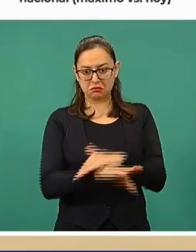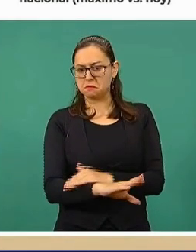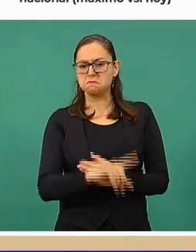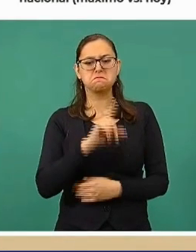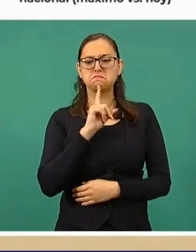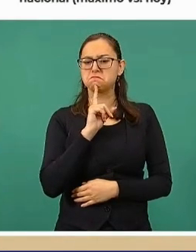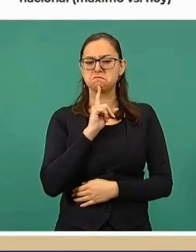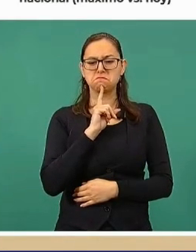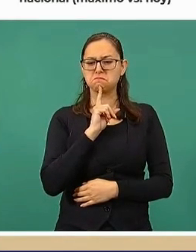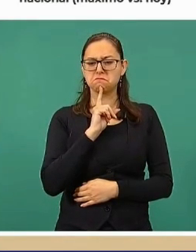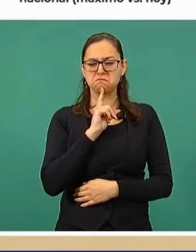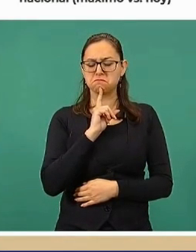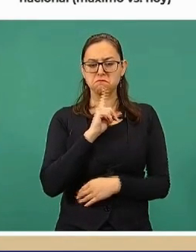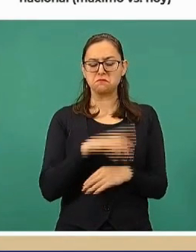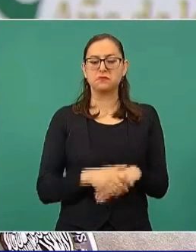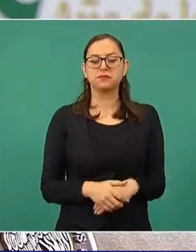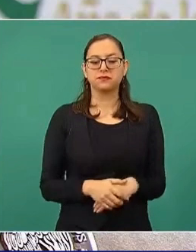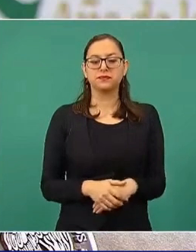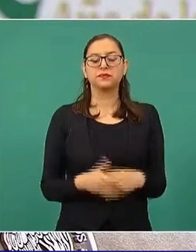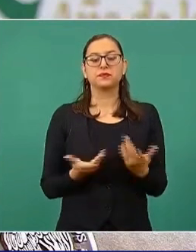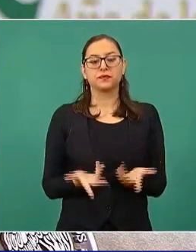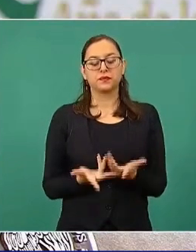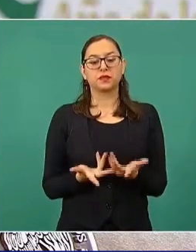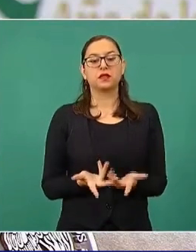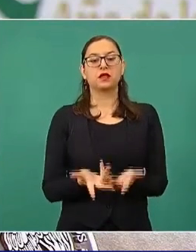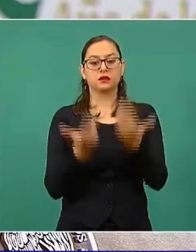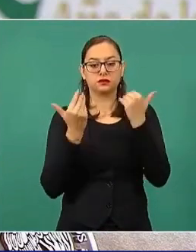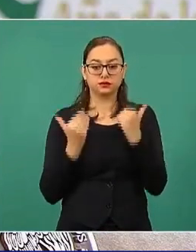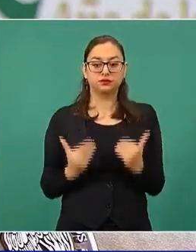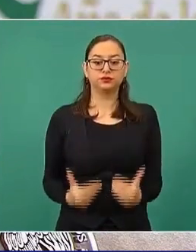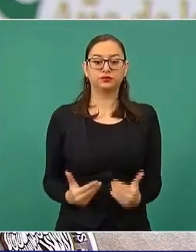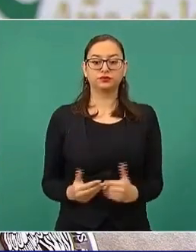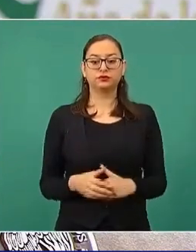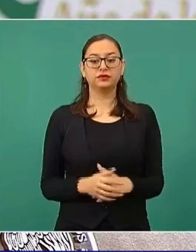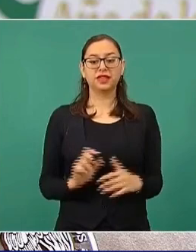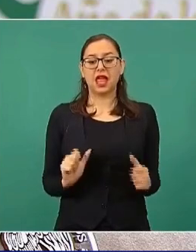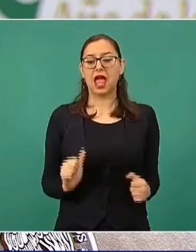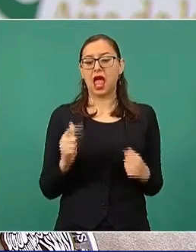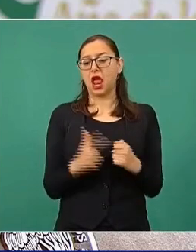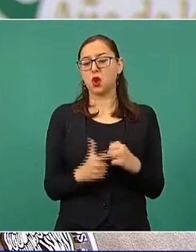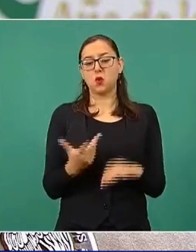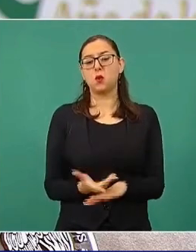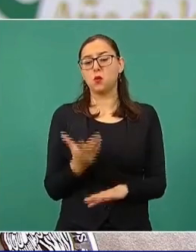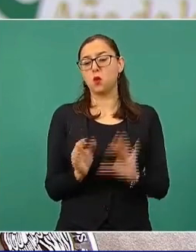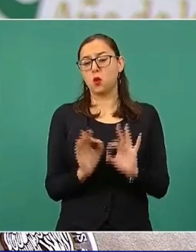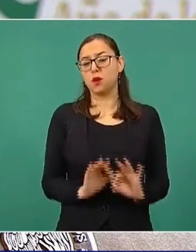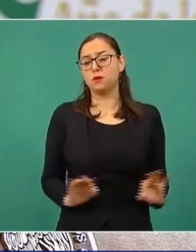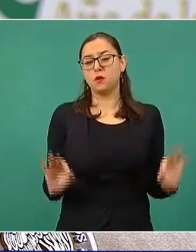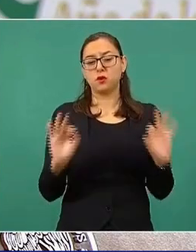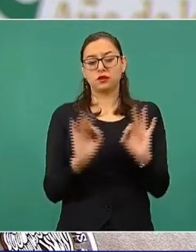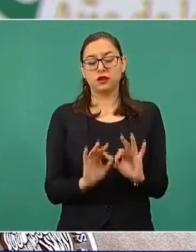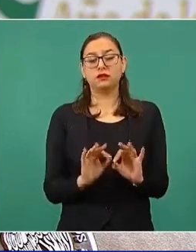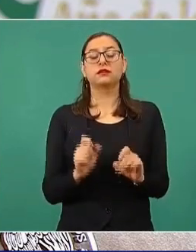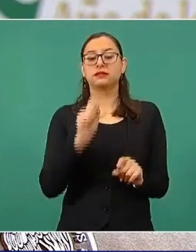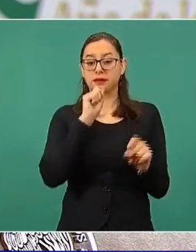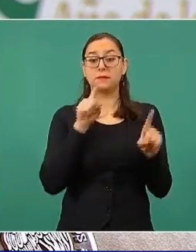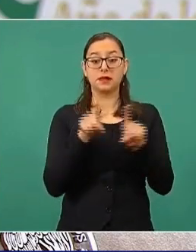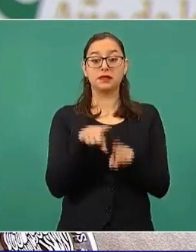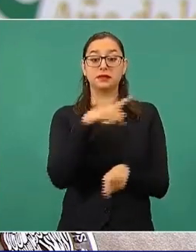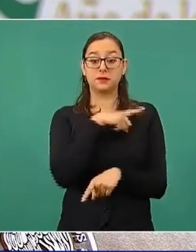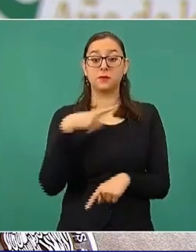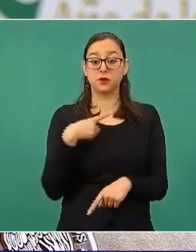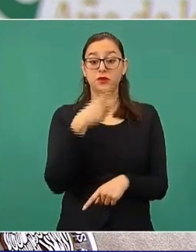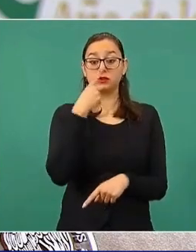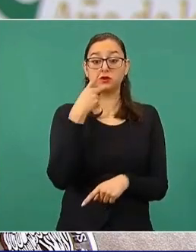recuperación. La siguiente, por favor. Y un elemento que es especialmente importante que comentemos es el